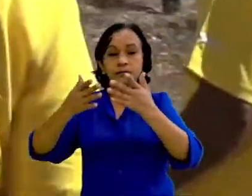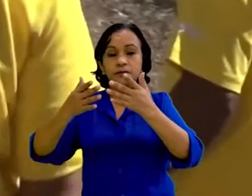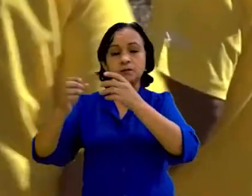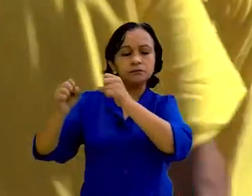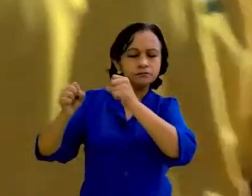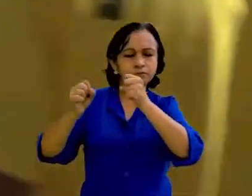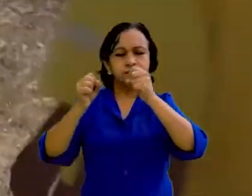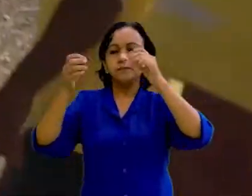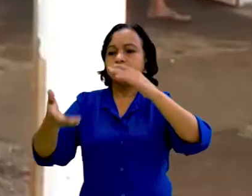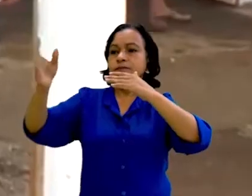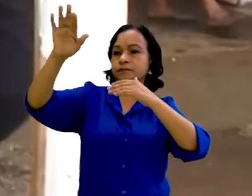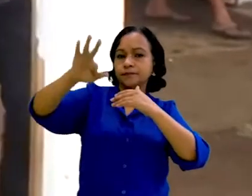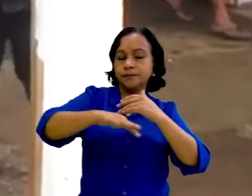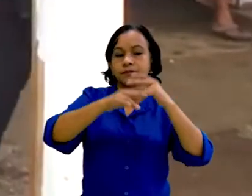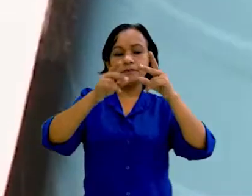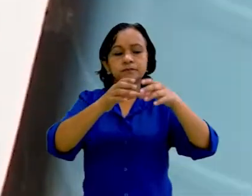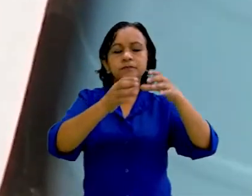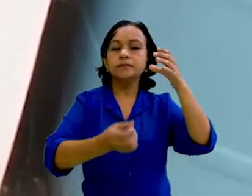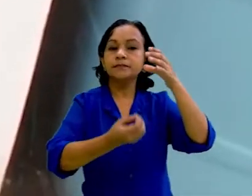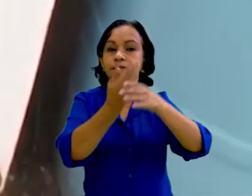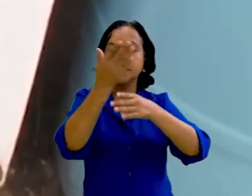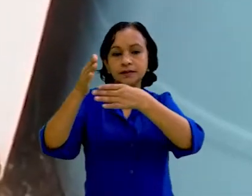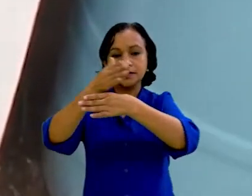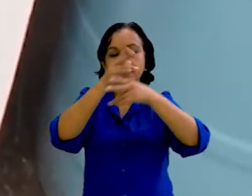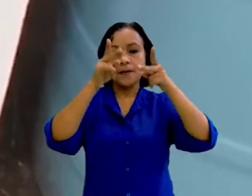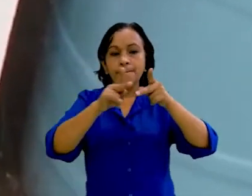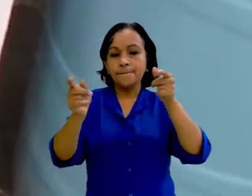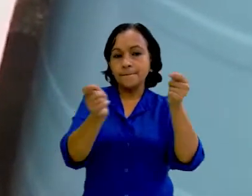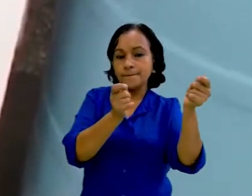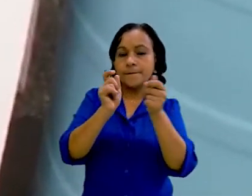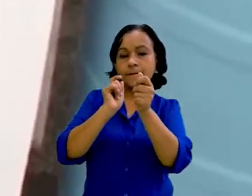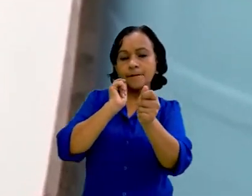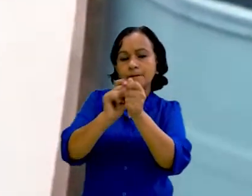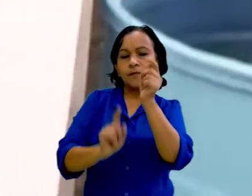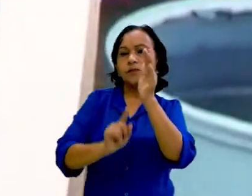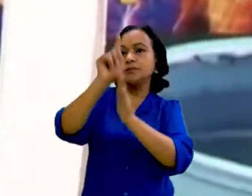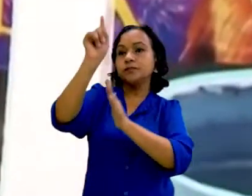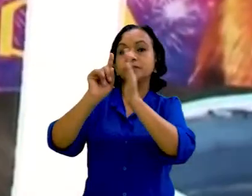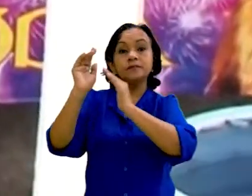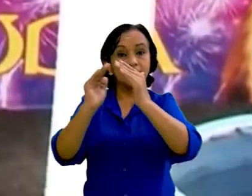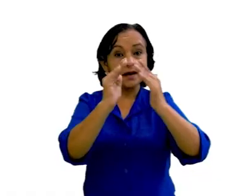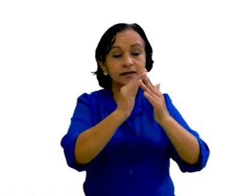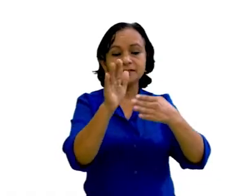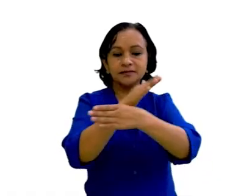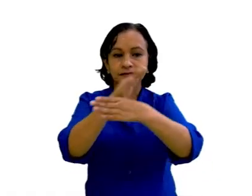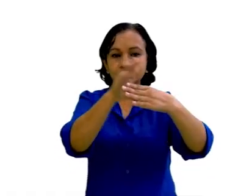plan ante terremotos y tsunamis, plan ante erupciones volcánicas y plan de manejo de pólvora e incendios domiciliares.